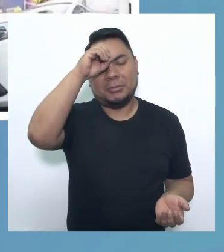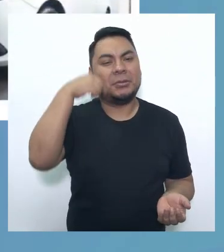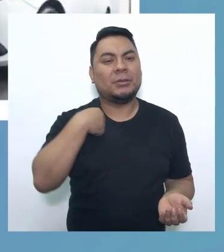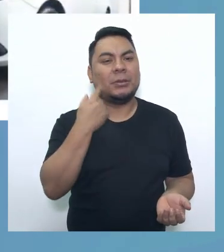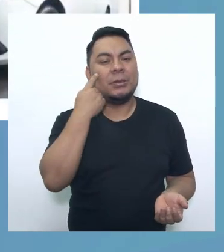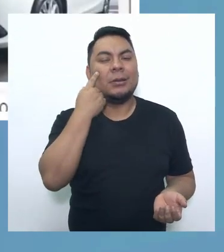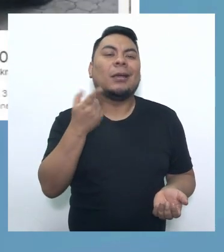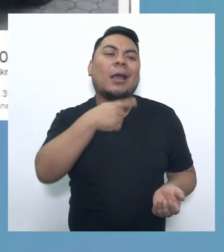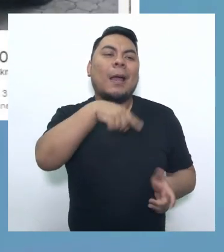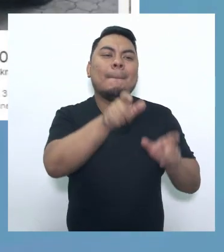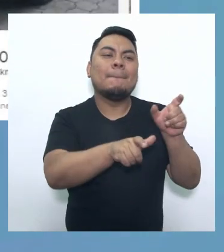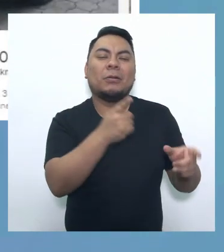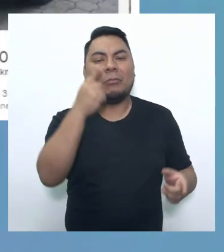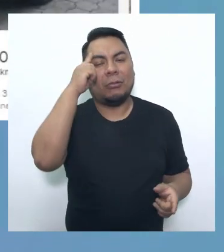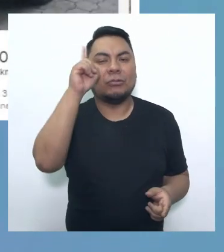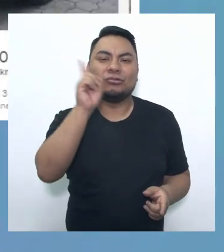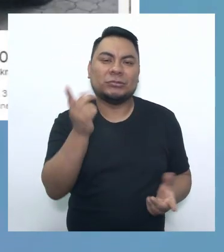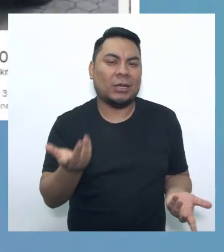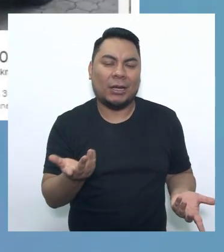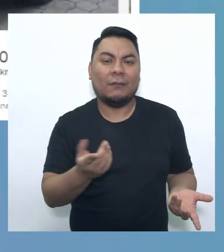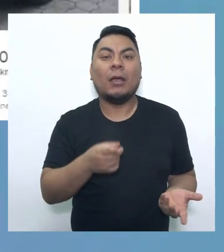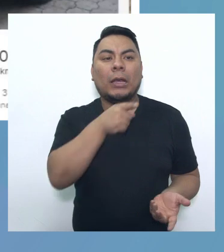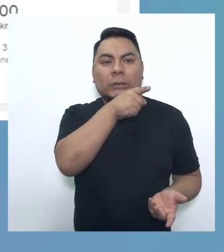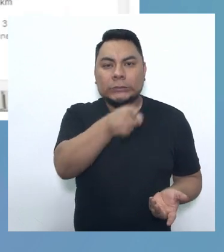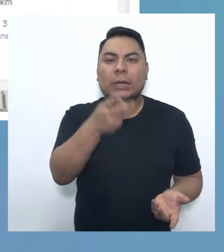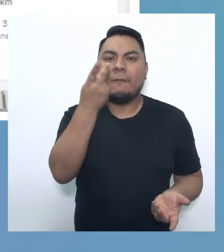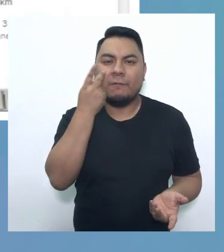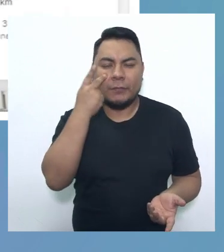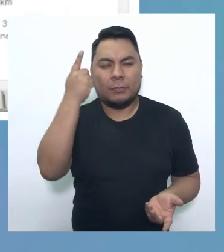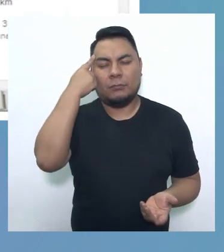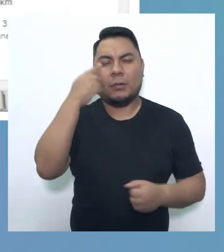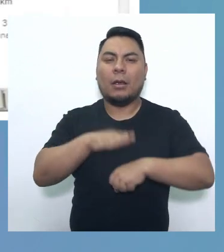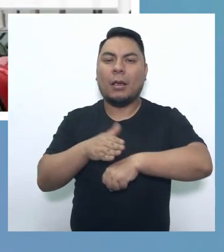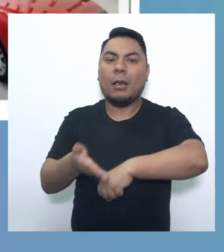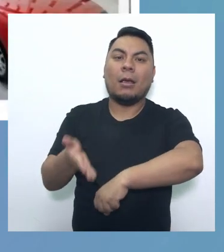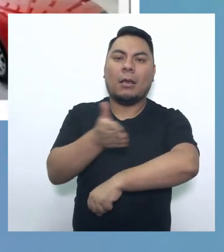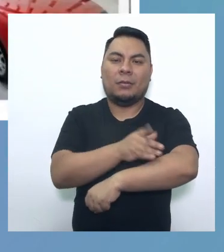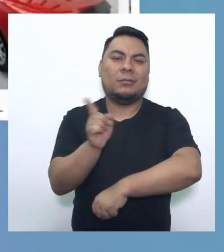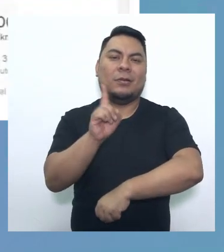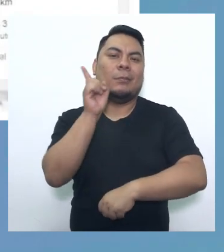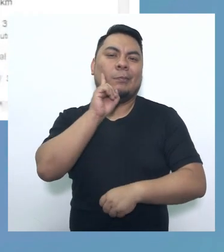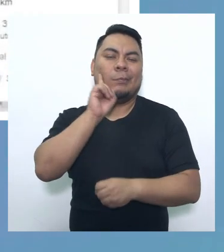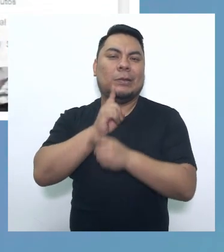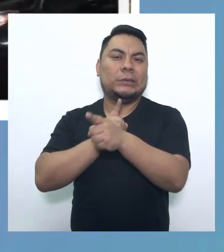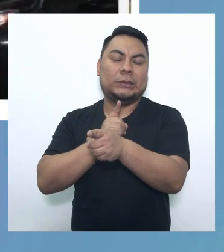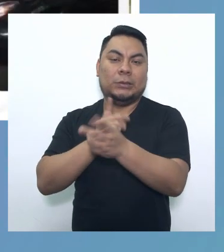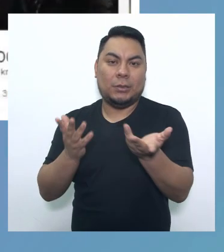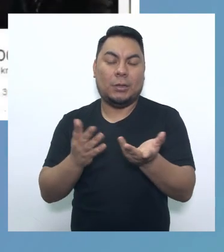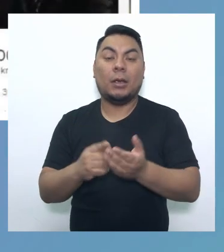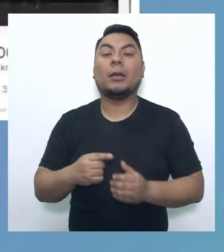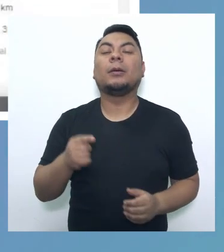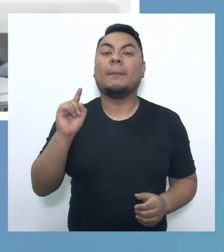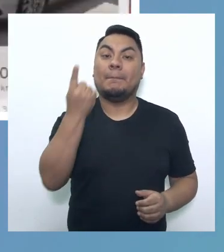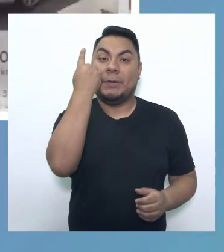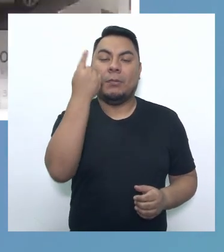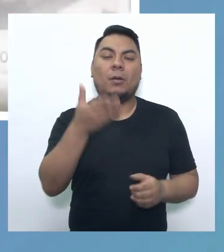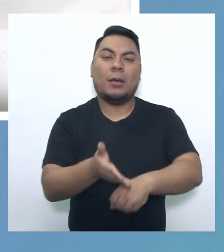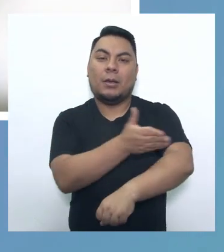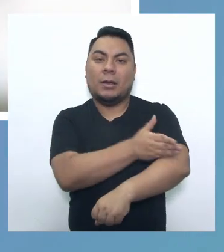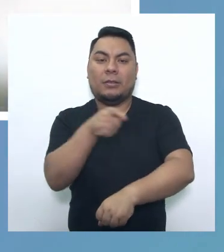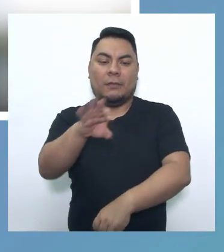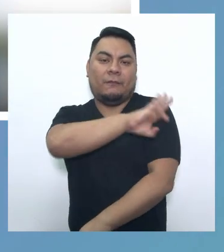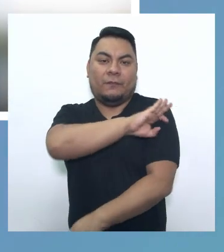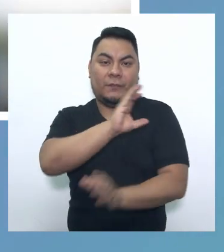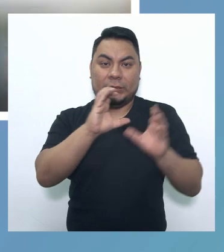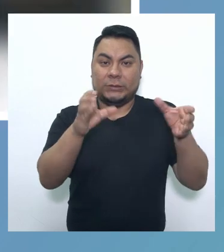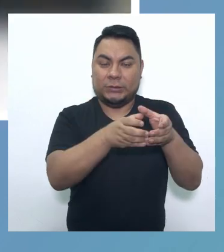que ser un poco diligente y cuidar su patrimonio, tomar las precauciones. En estos casos, las